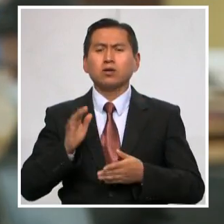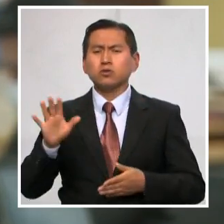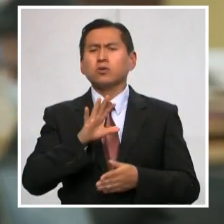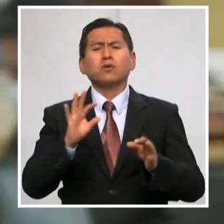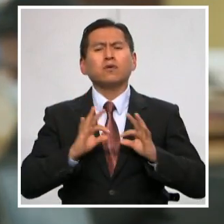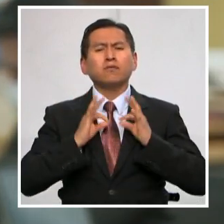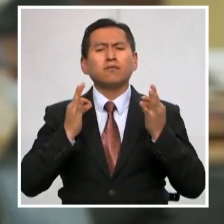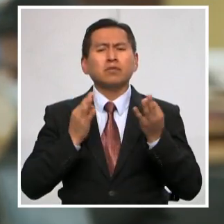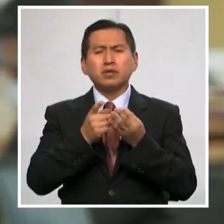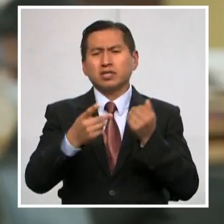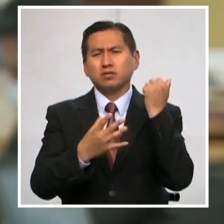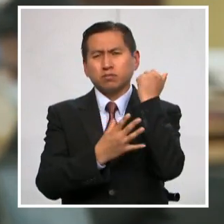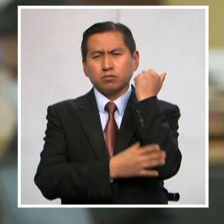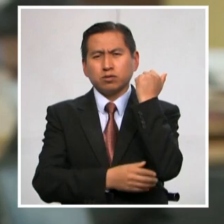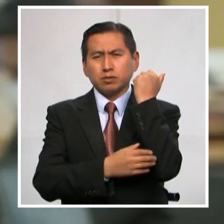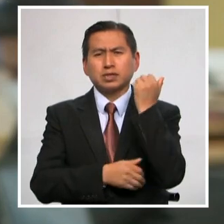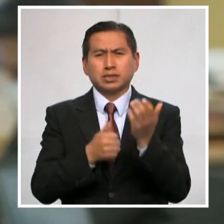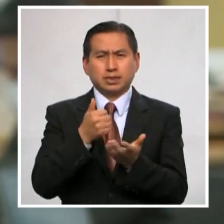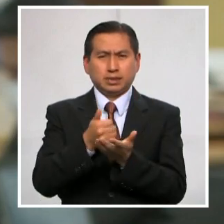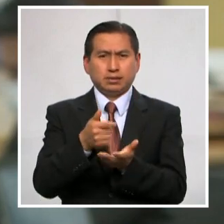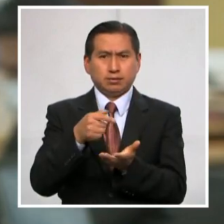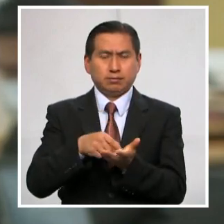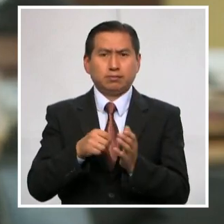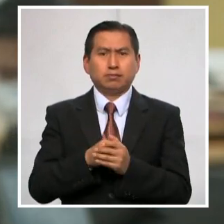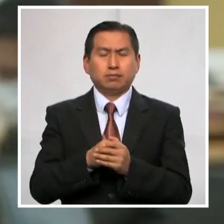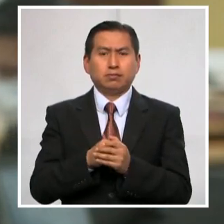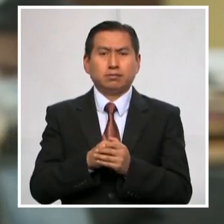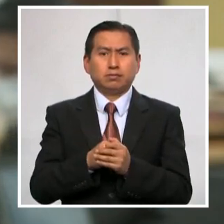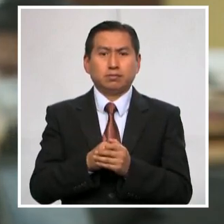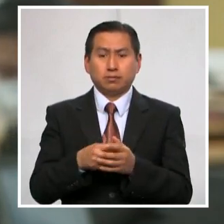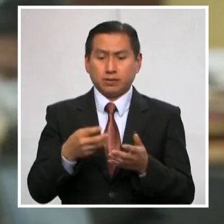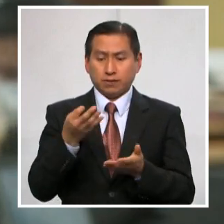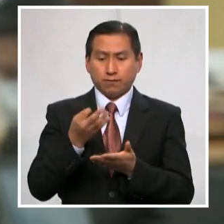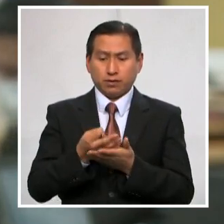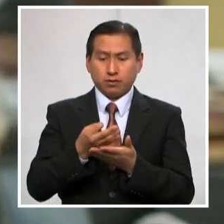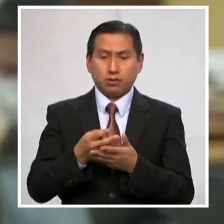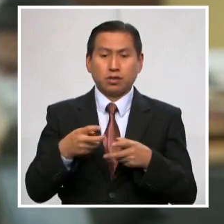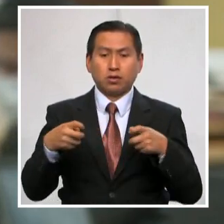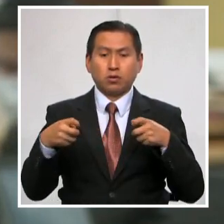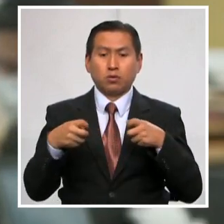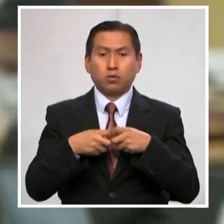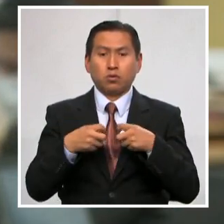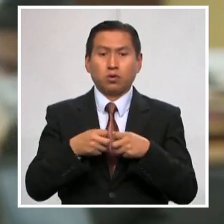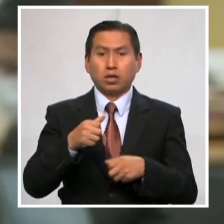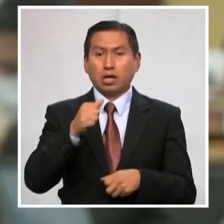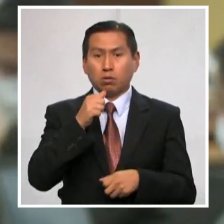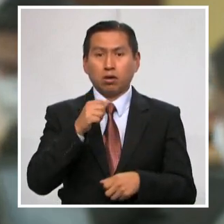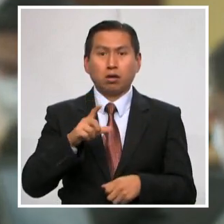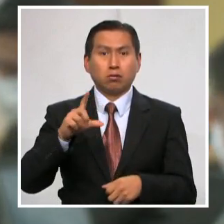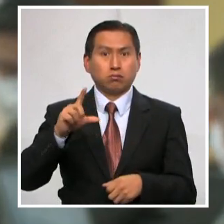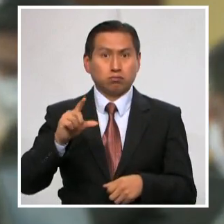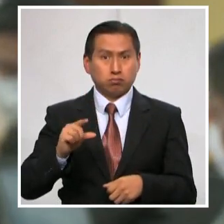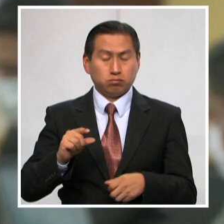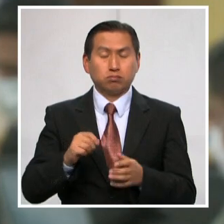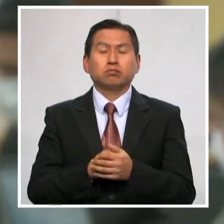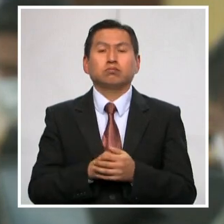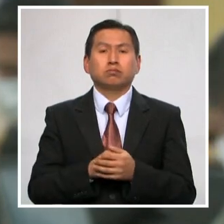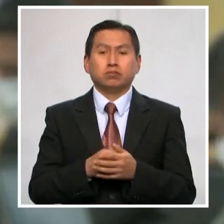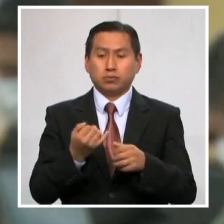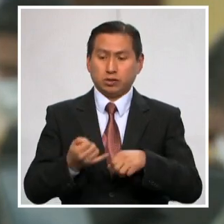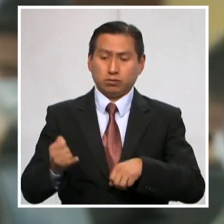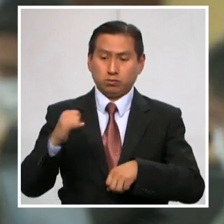de menos recursos. La rebaja de las facturas de luz y de agua. La bajada de